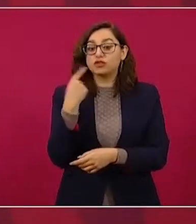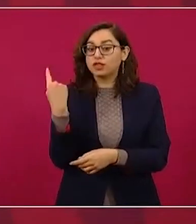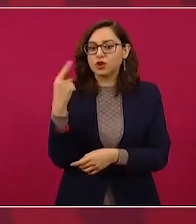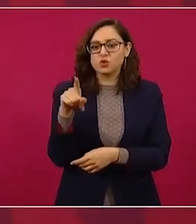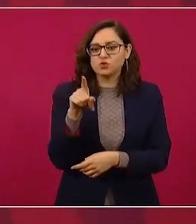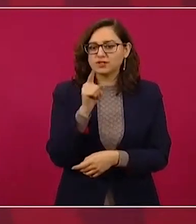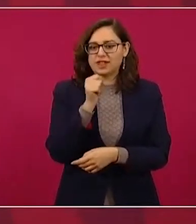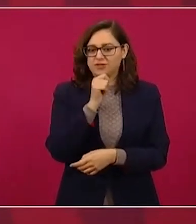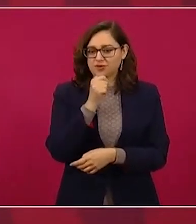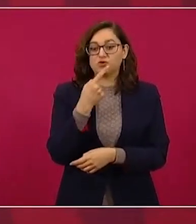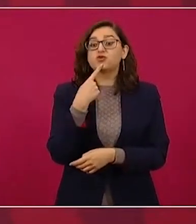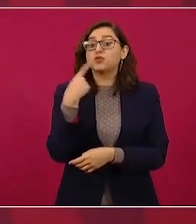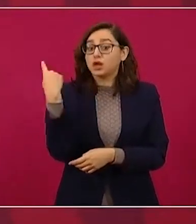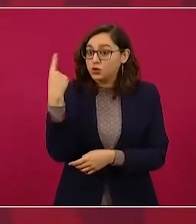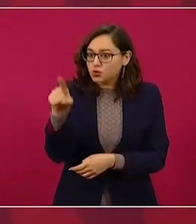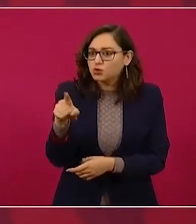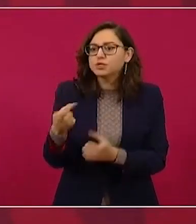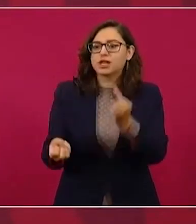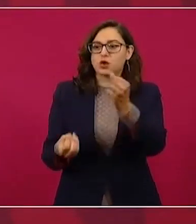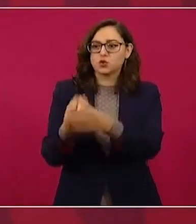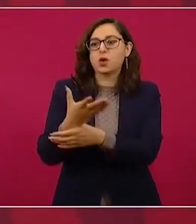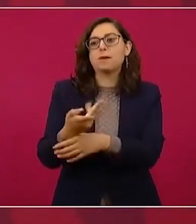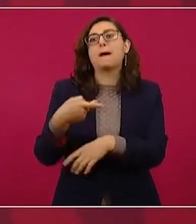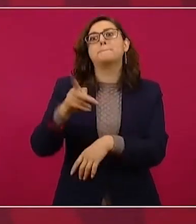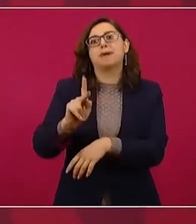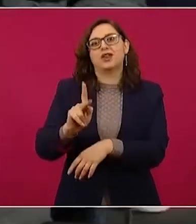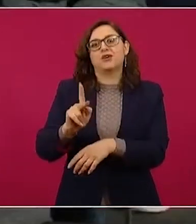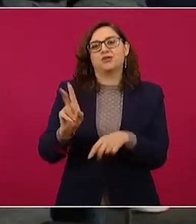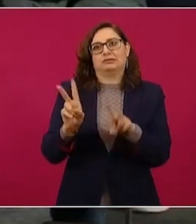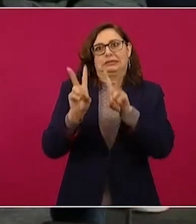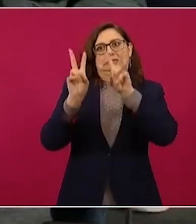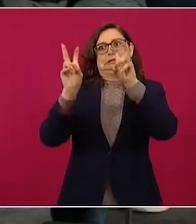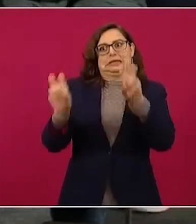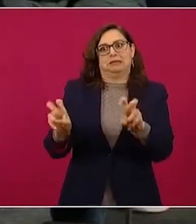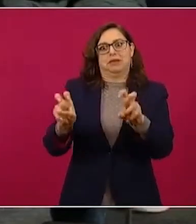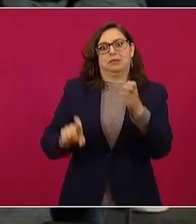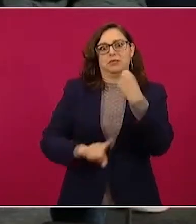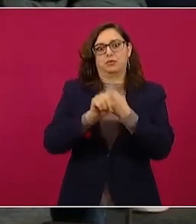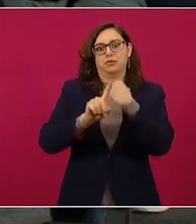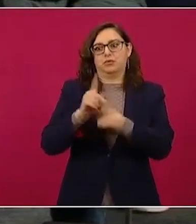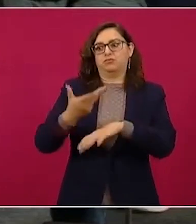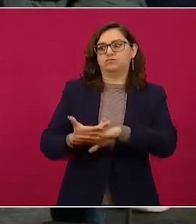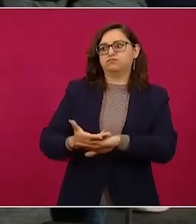mencionas, lo del operativo este rápido y furioso.